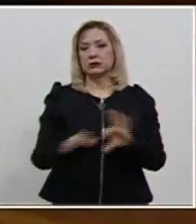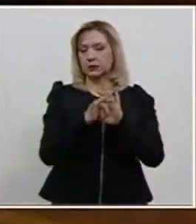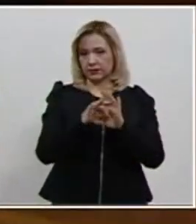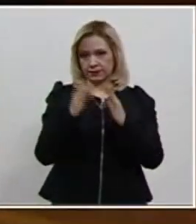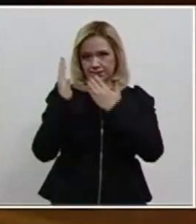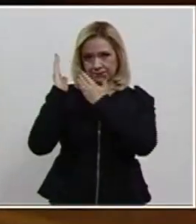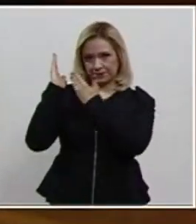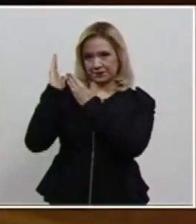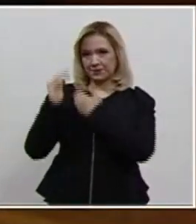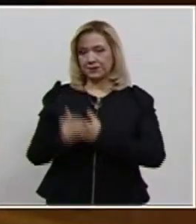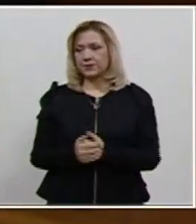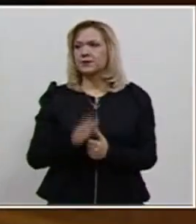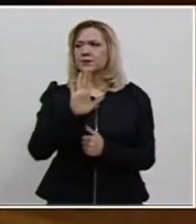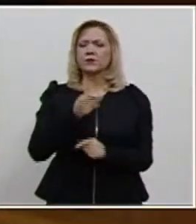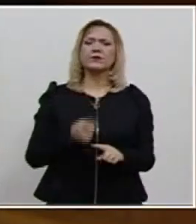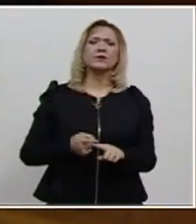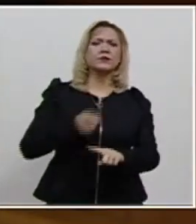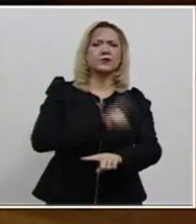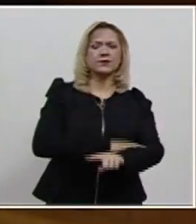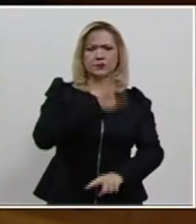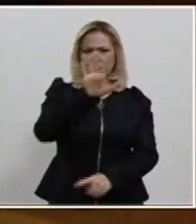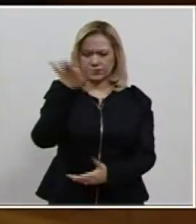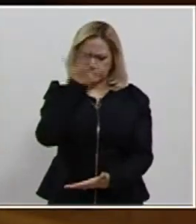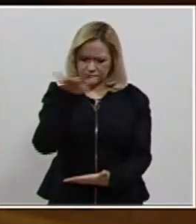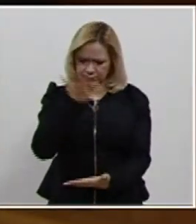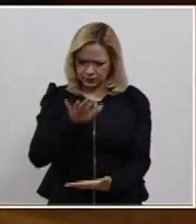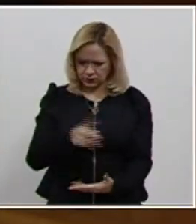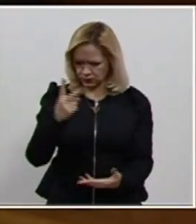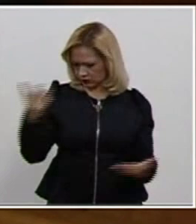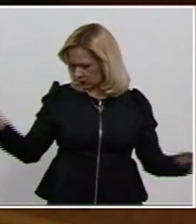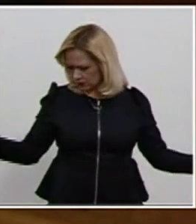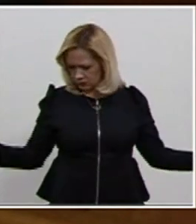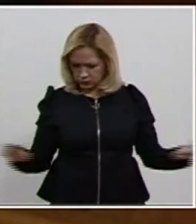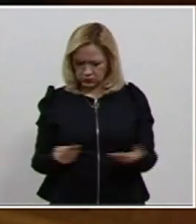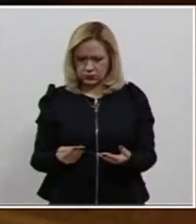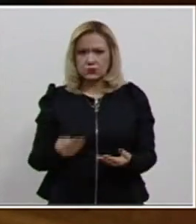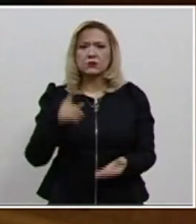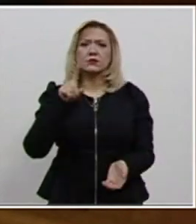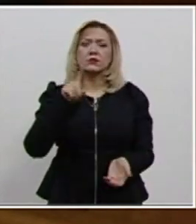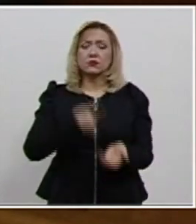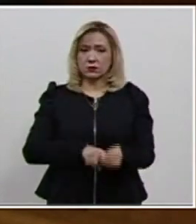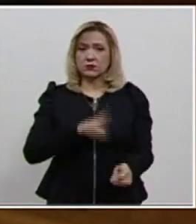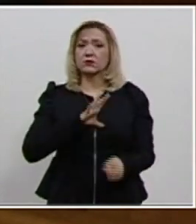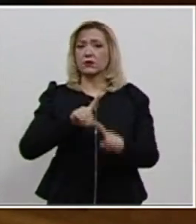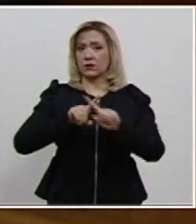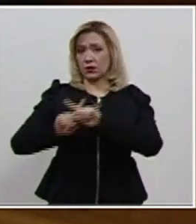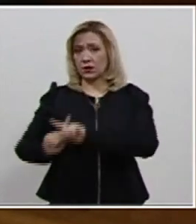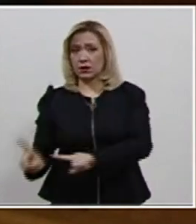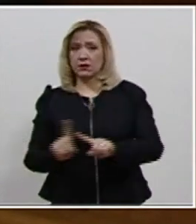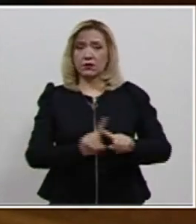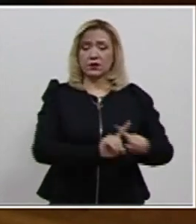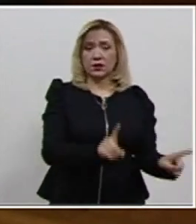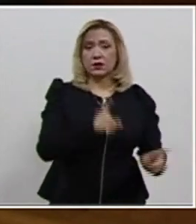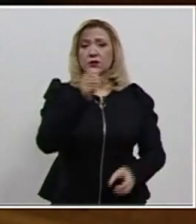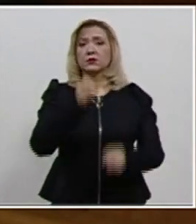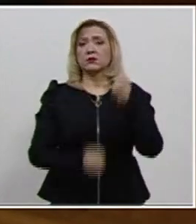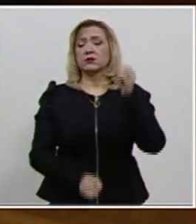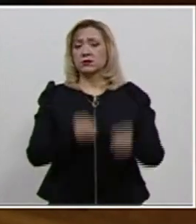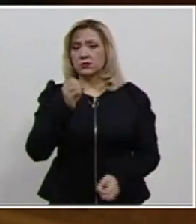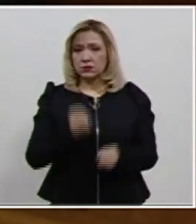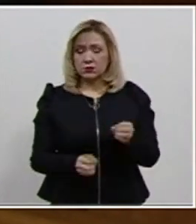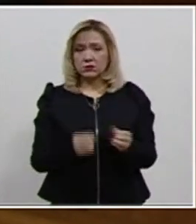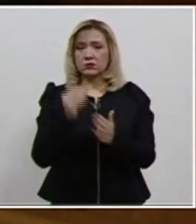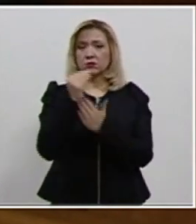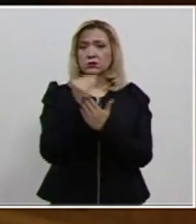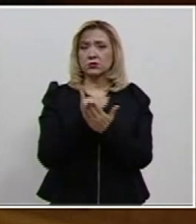En virtud de lo anterior y tomando en cuenta que en ambos casos se encuentran diferencias en las cuestiones jurídicas y elementos